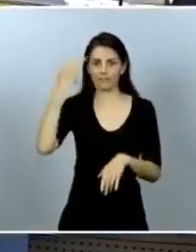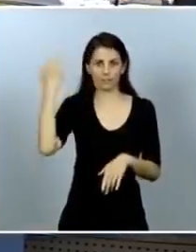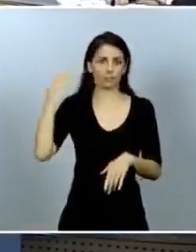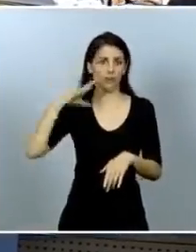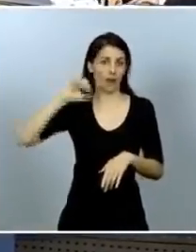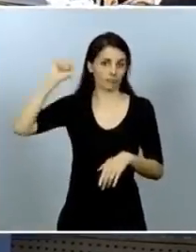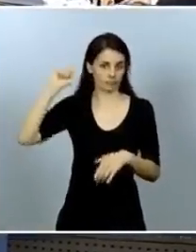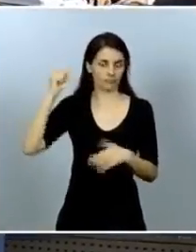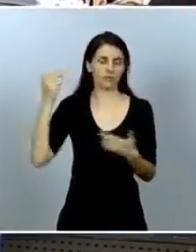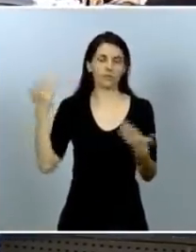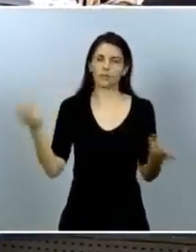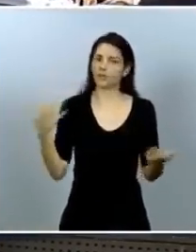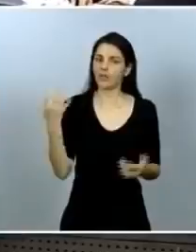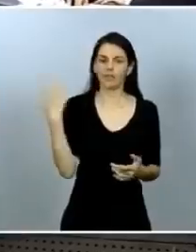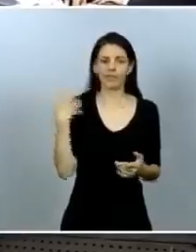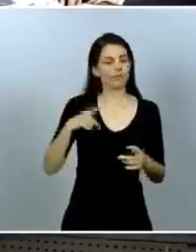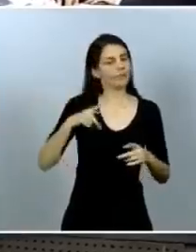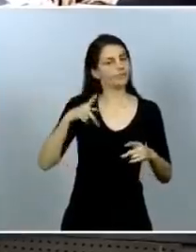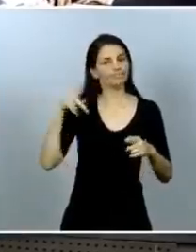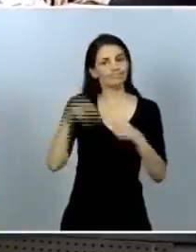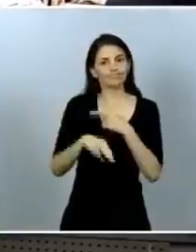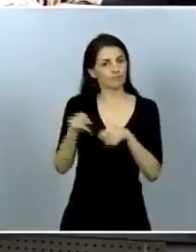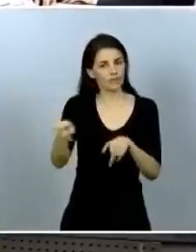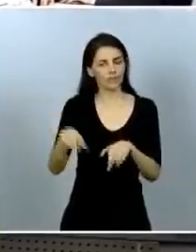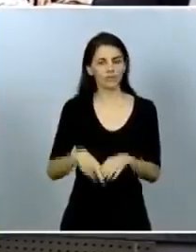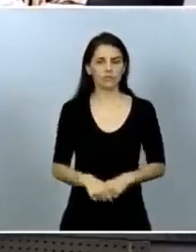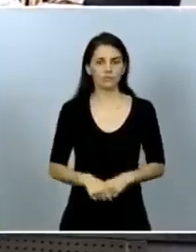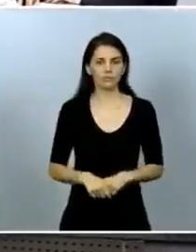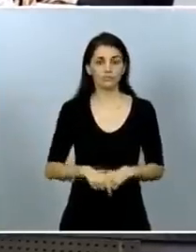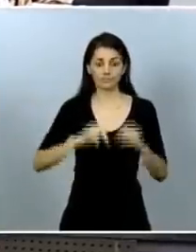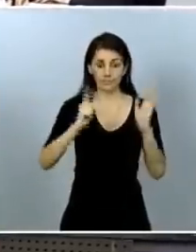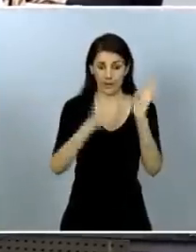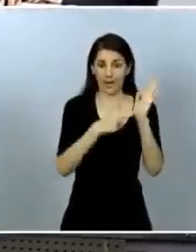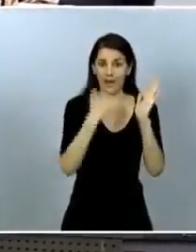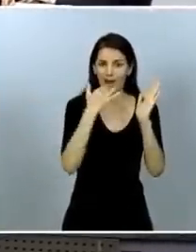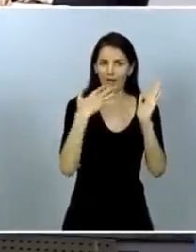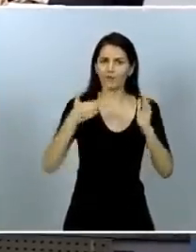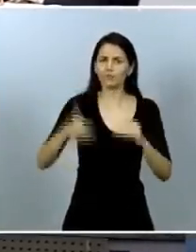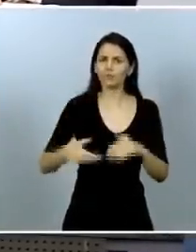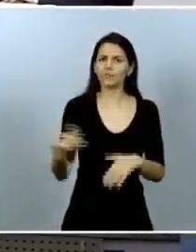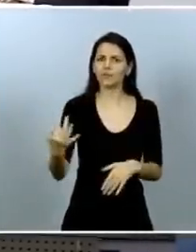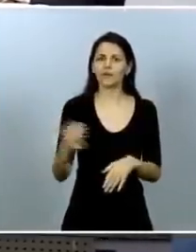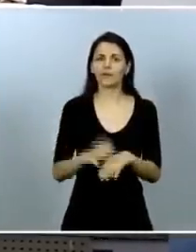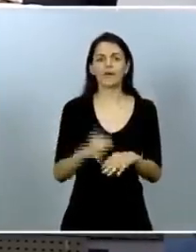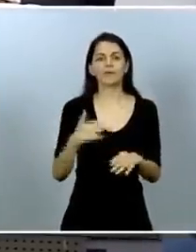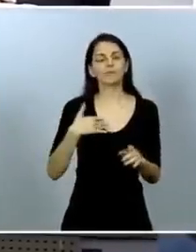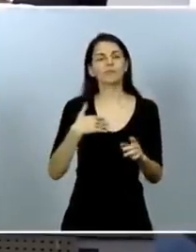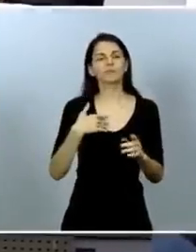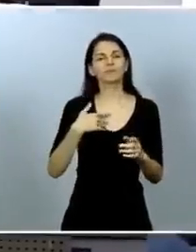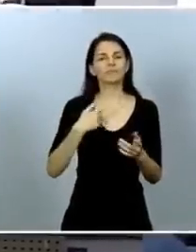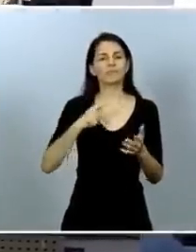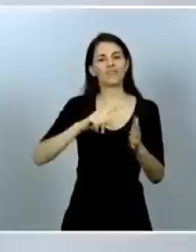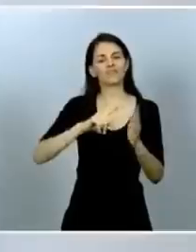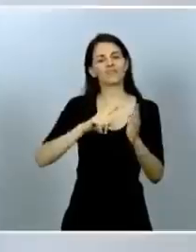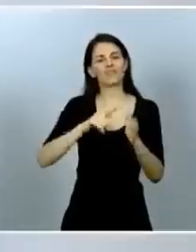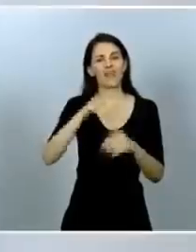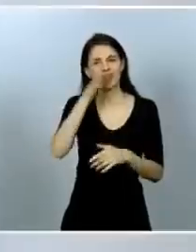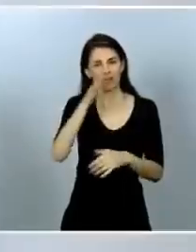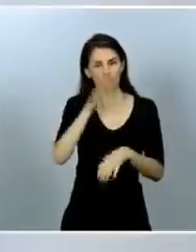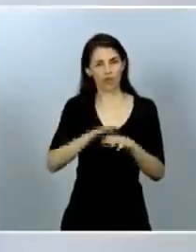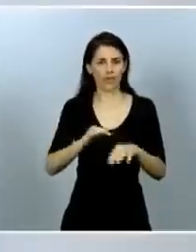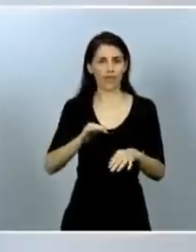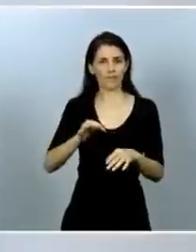puedan producir. Otro elemento muy importante de esta ley es una nueva regulación de los delitos de odio incorporando la edad